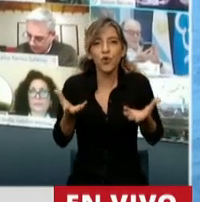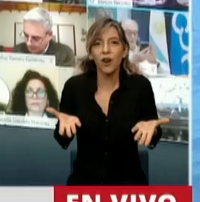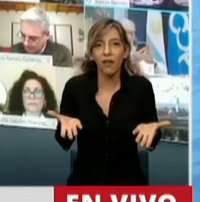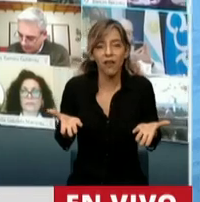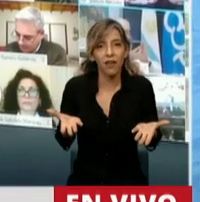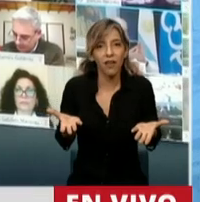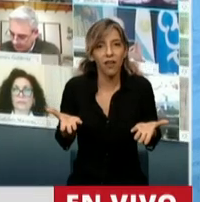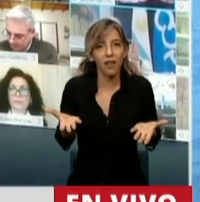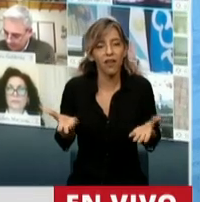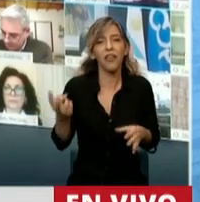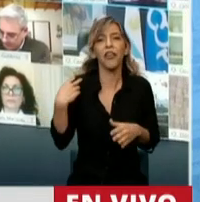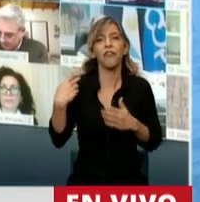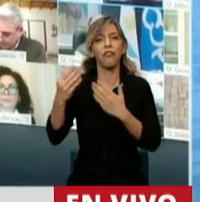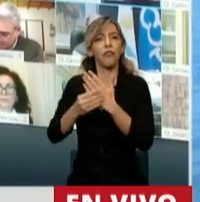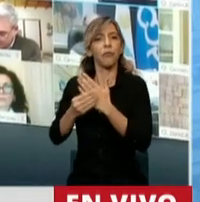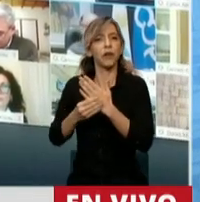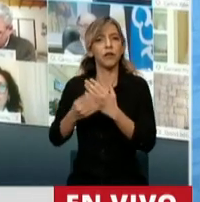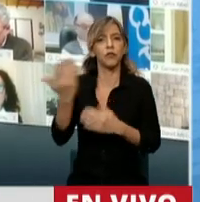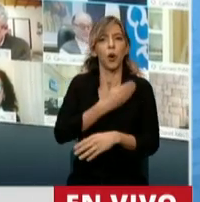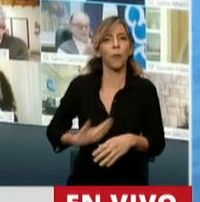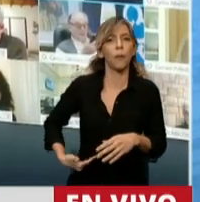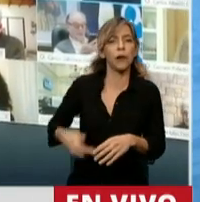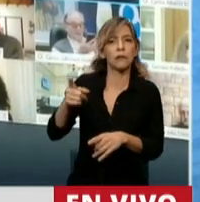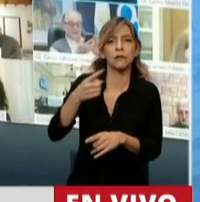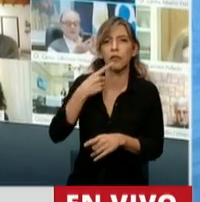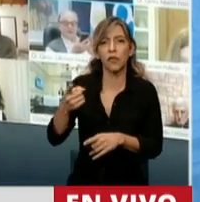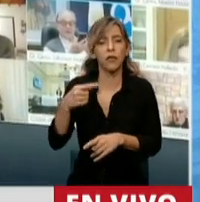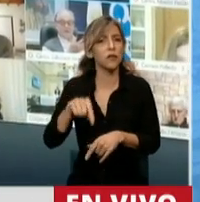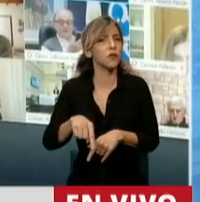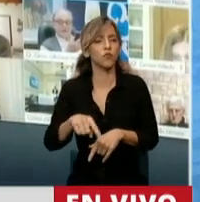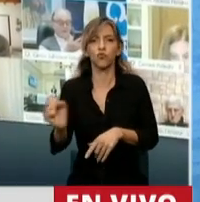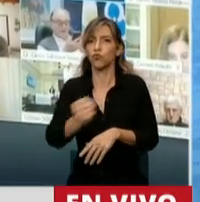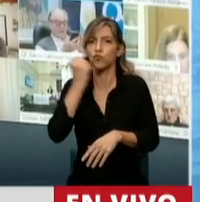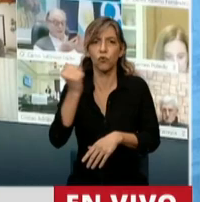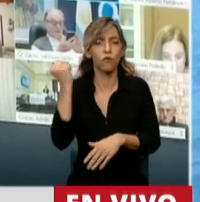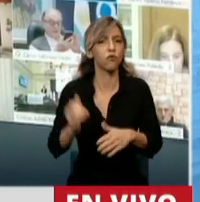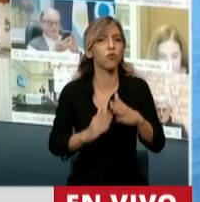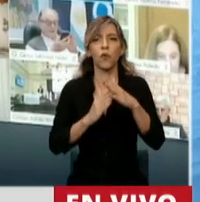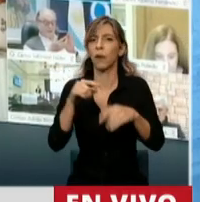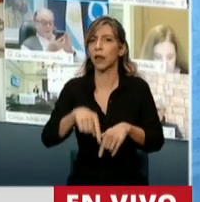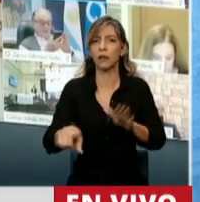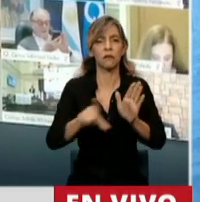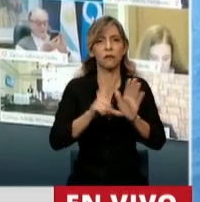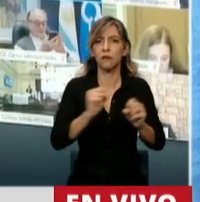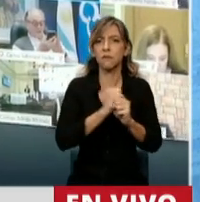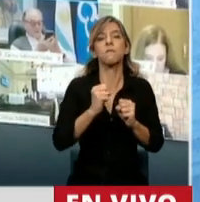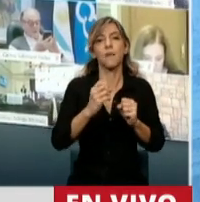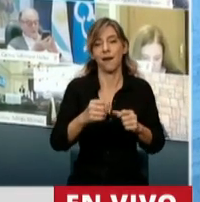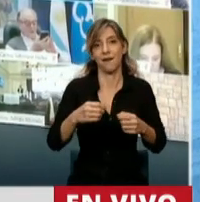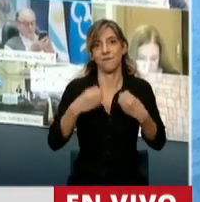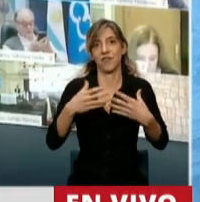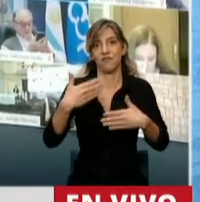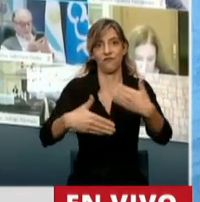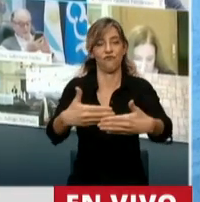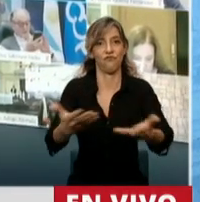gabinete y el presidente dicen que es prioritario y esencial para enfrentar los tiempos que vivimos, que